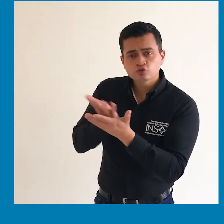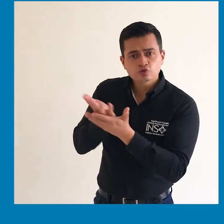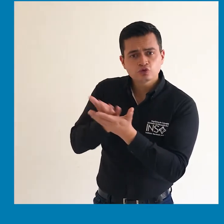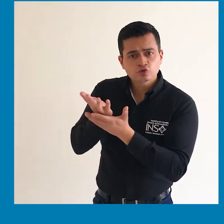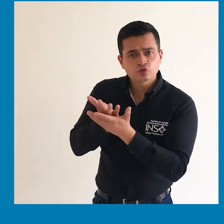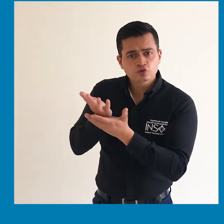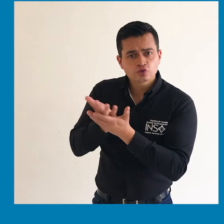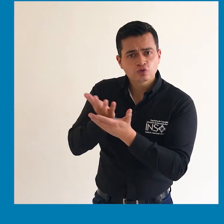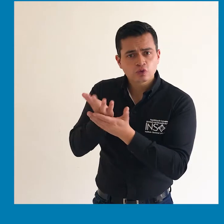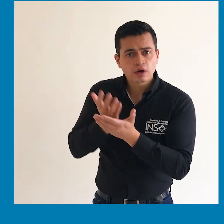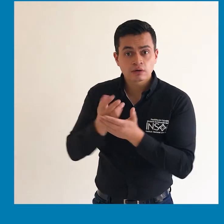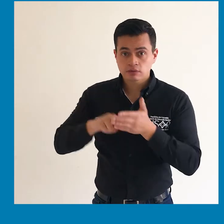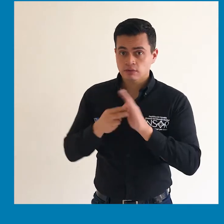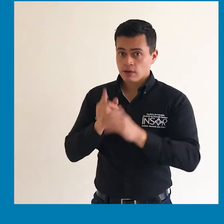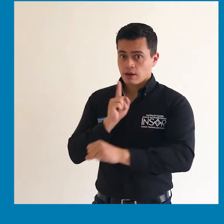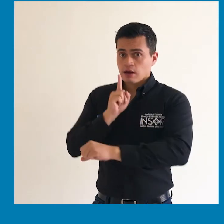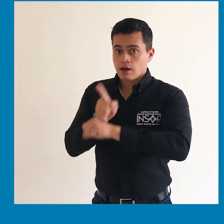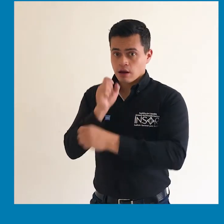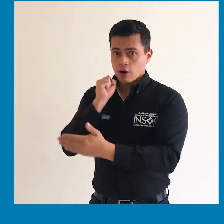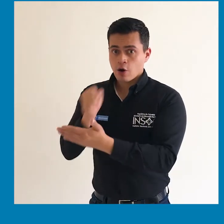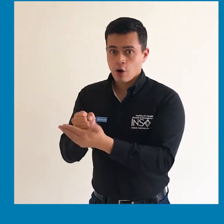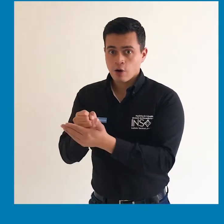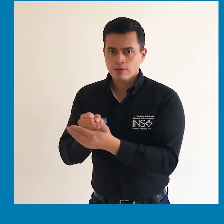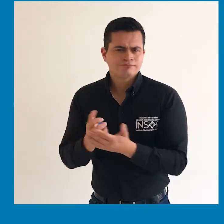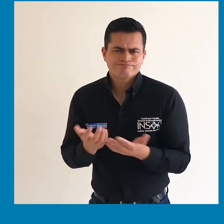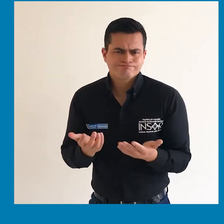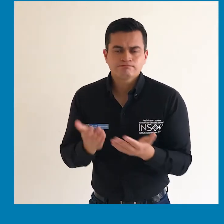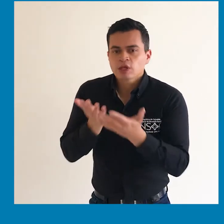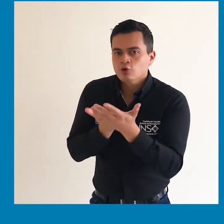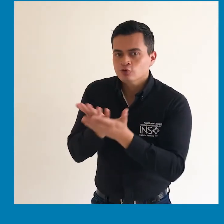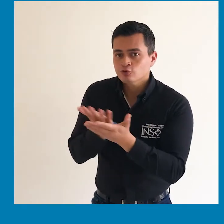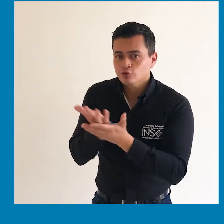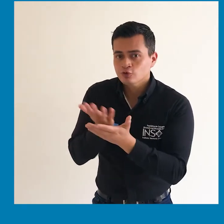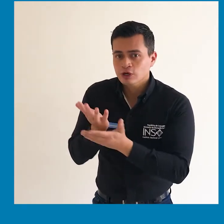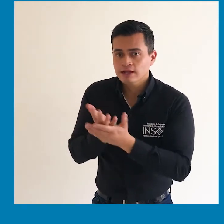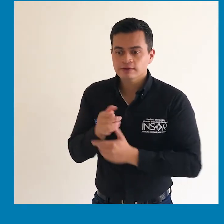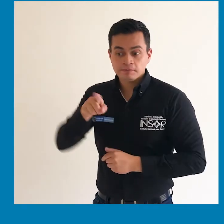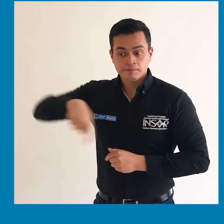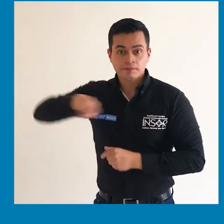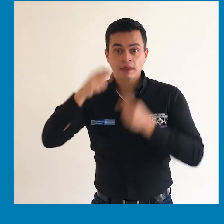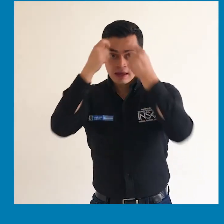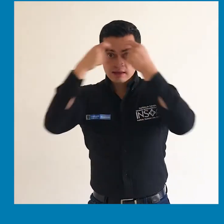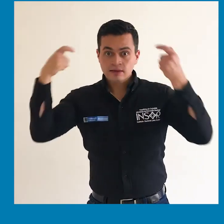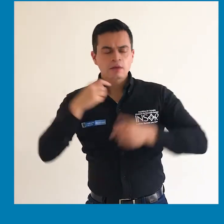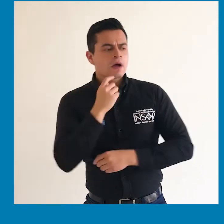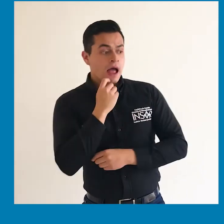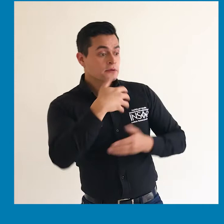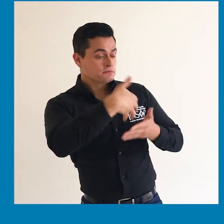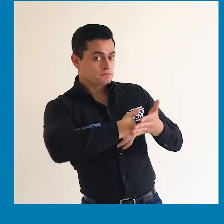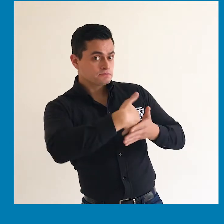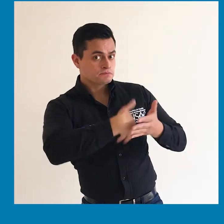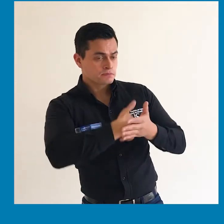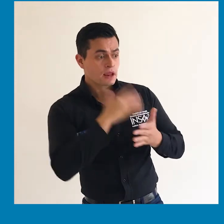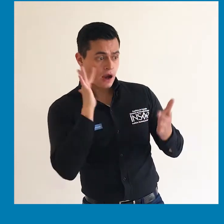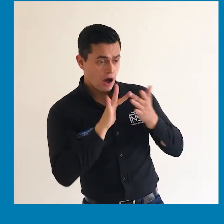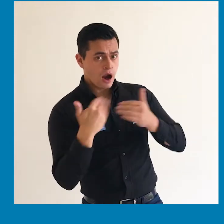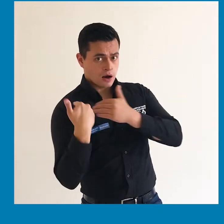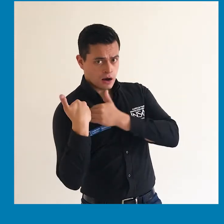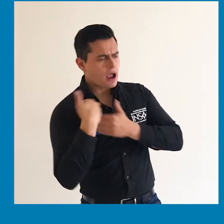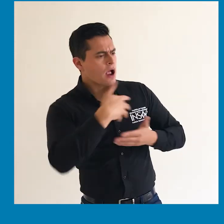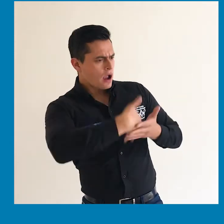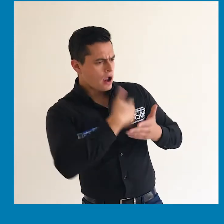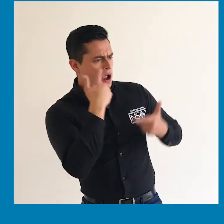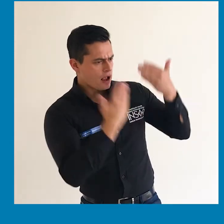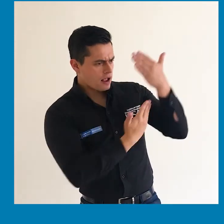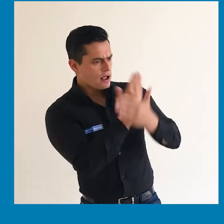carácter vinculante para el Estado. Y solo serán tomadas como recomendaciones sujetas a evaluación de cada autoridad